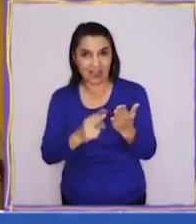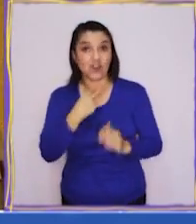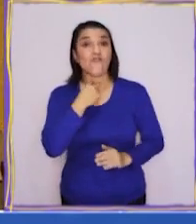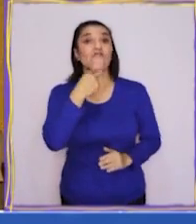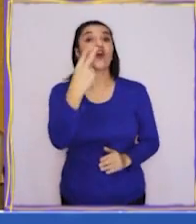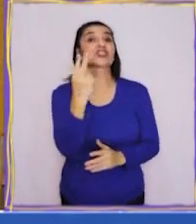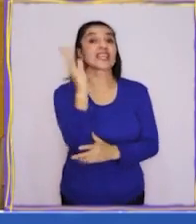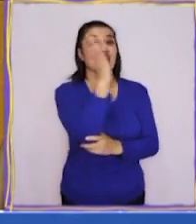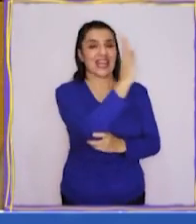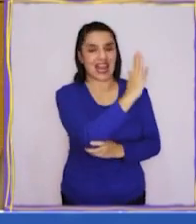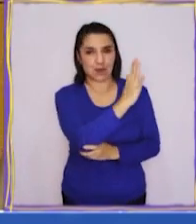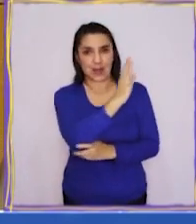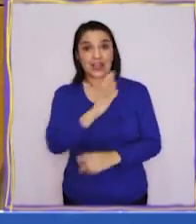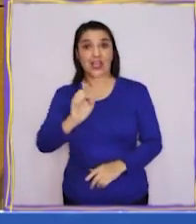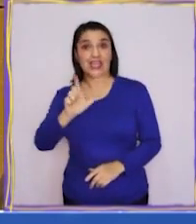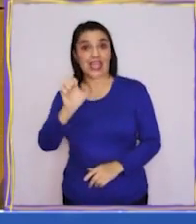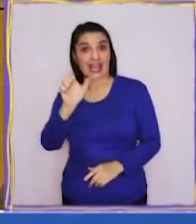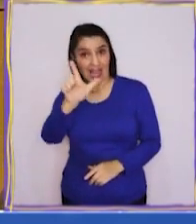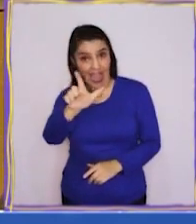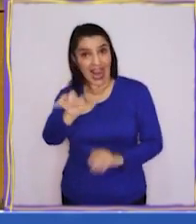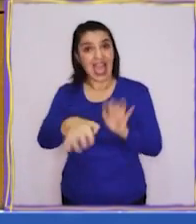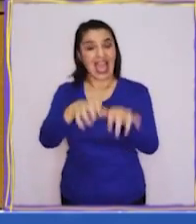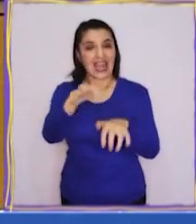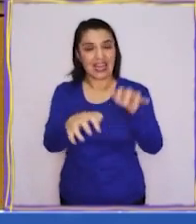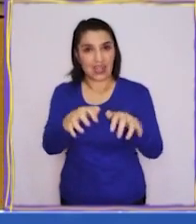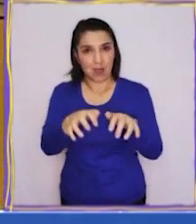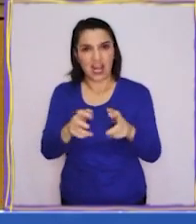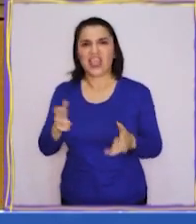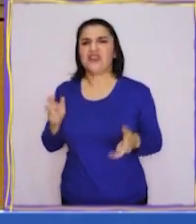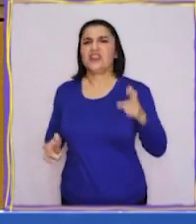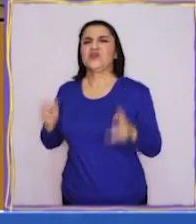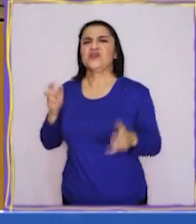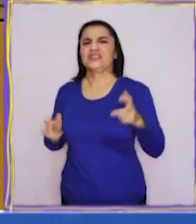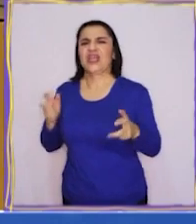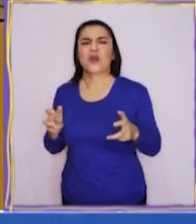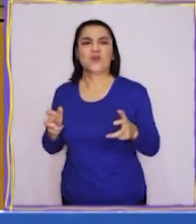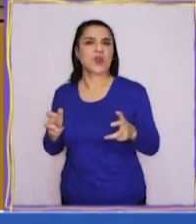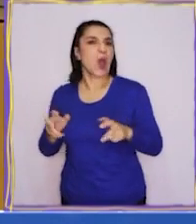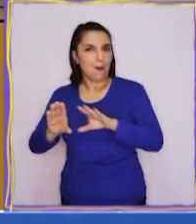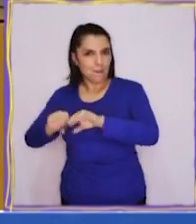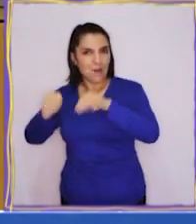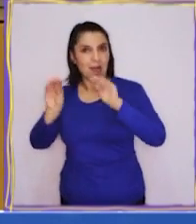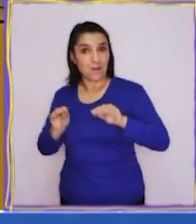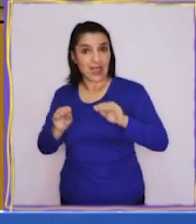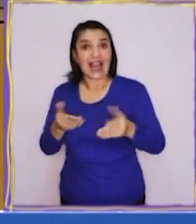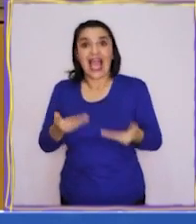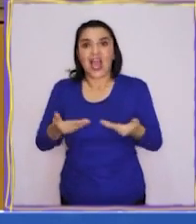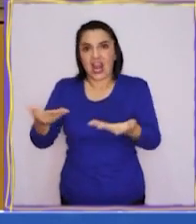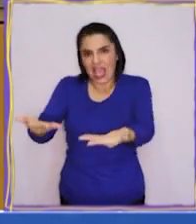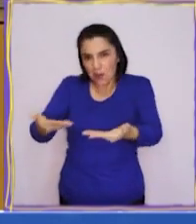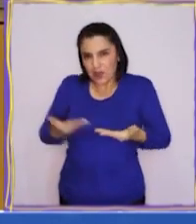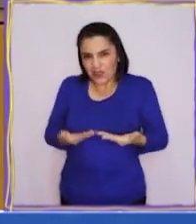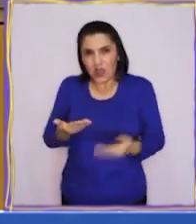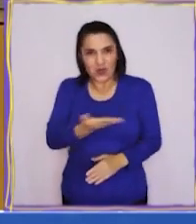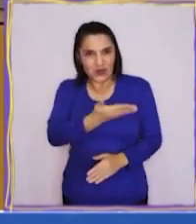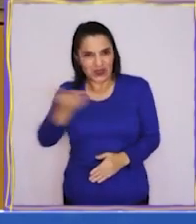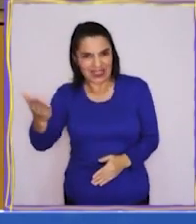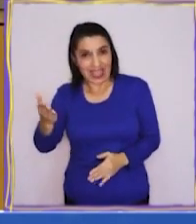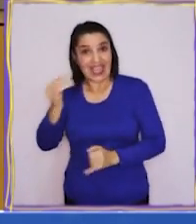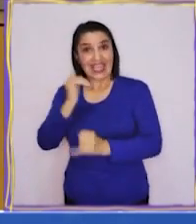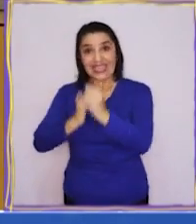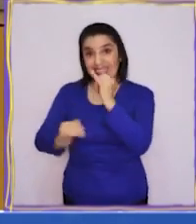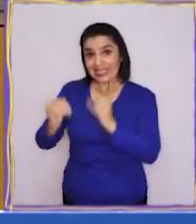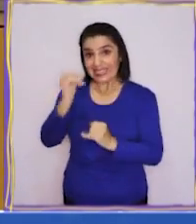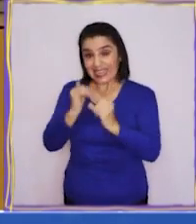Voces en el Parque, El Al y los Animales y aparte Dinosaurios de Papel. Ahora les quiero dejar una invitación. Si ustedes